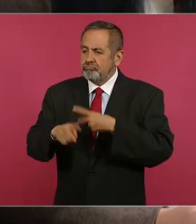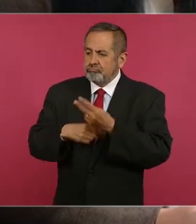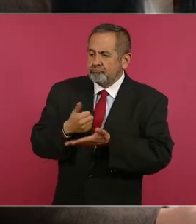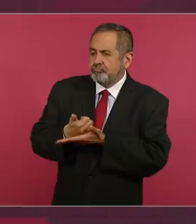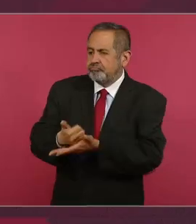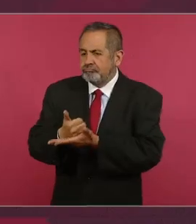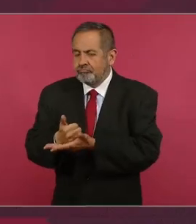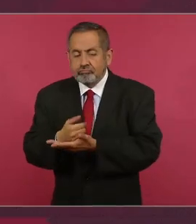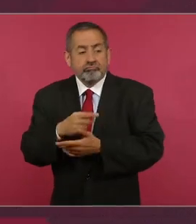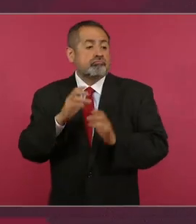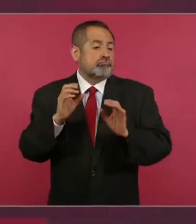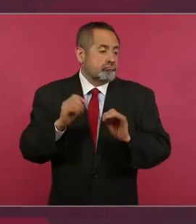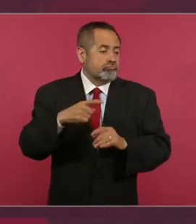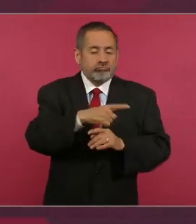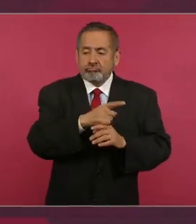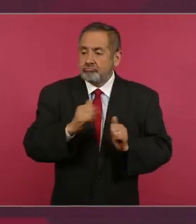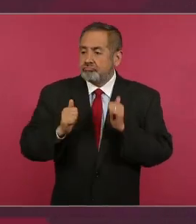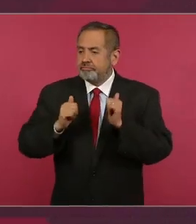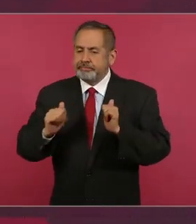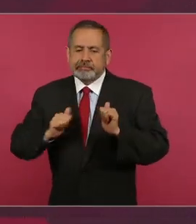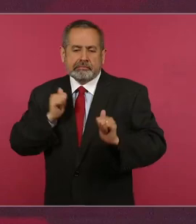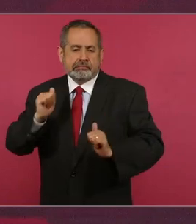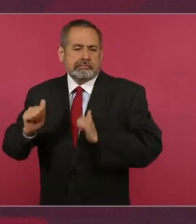busca llegar a un cargo para servirse.